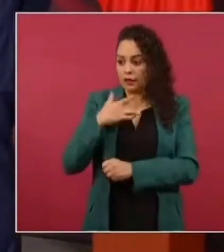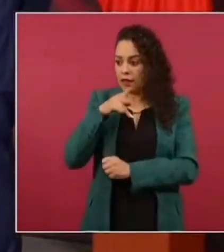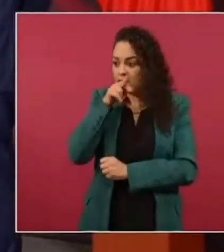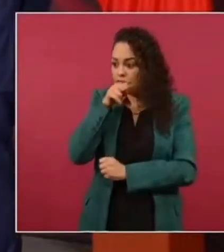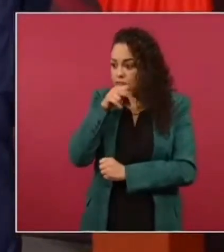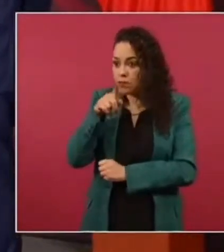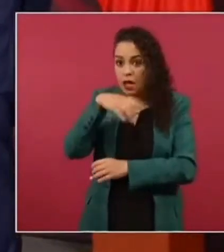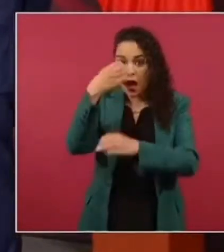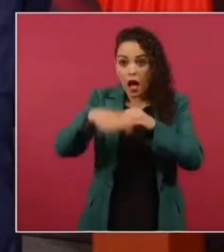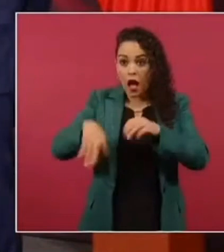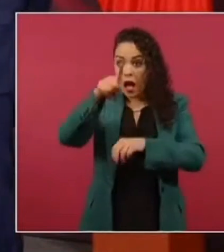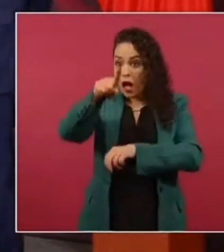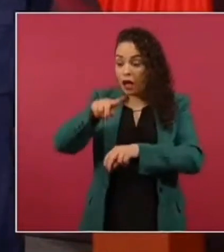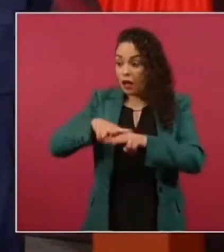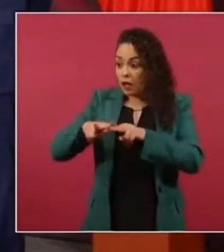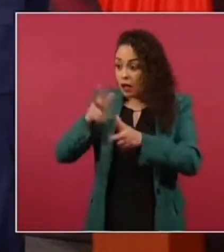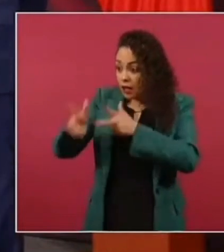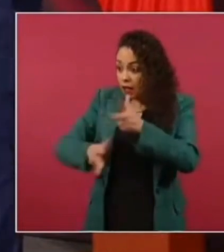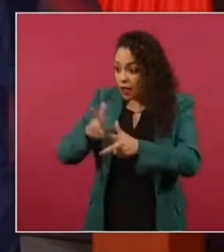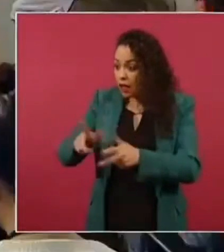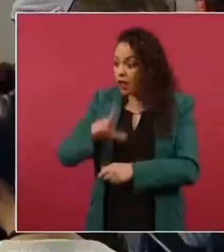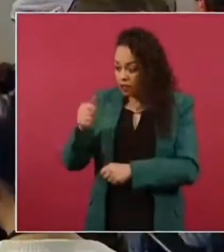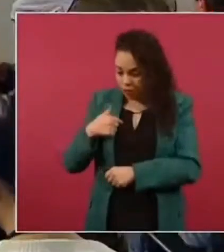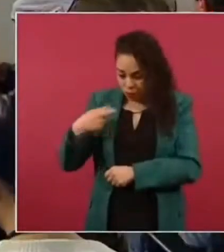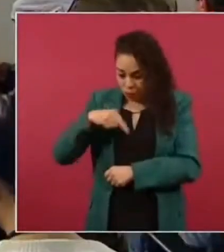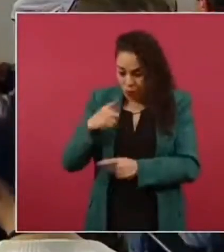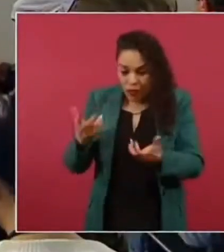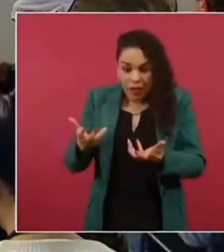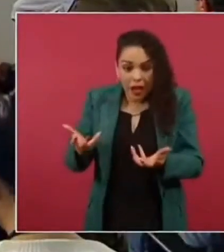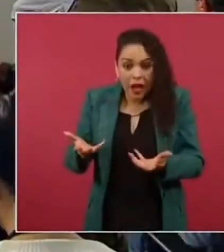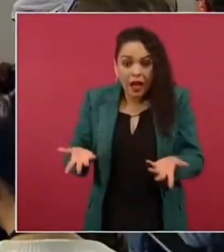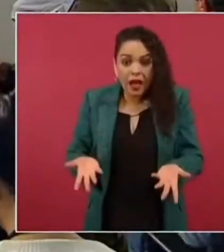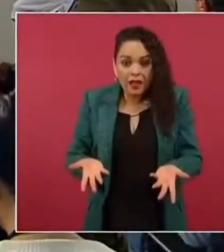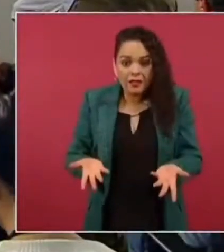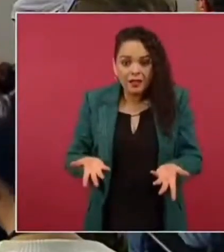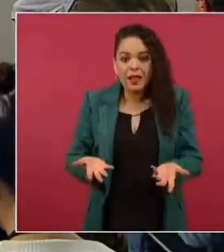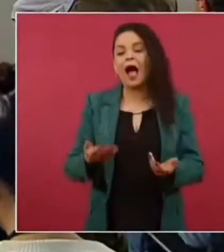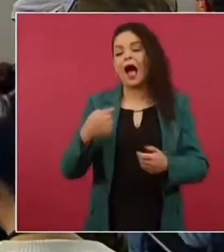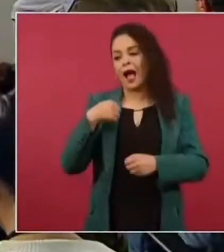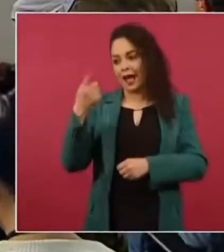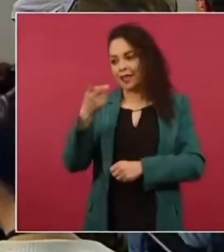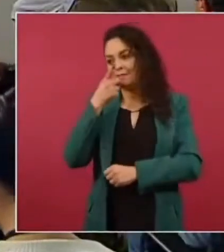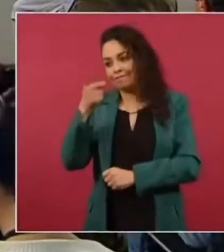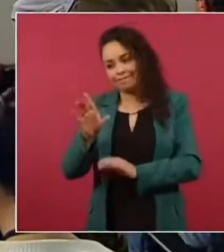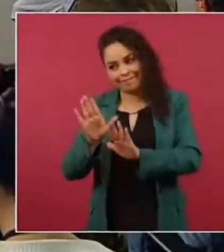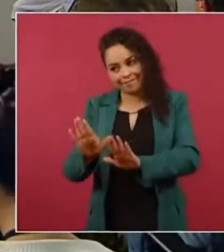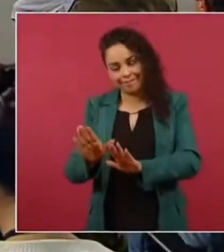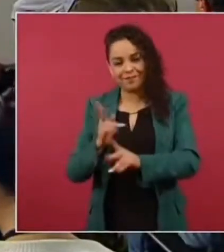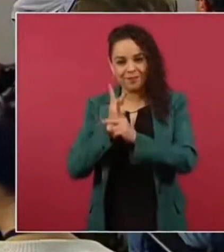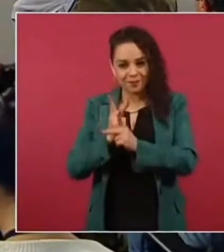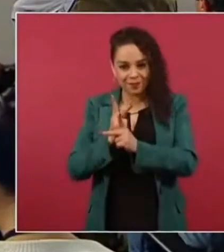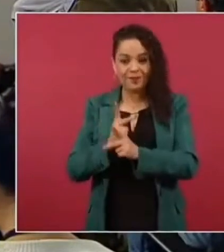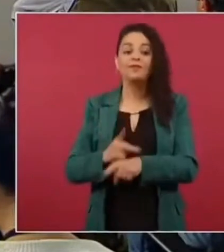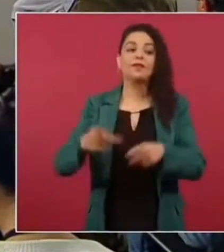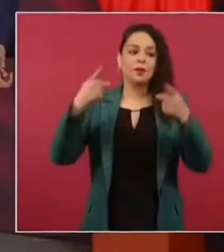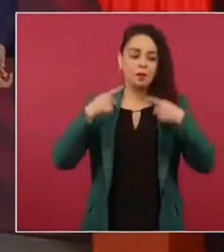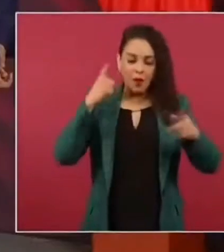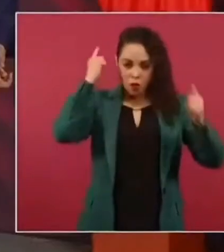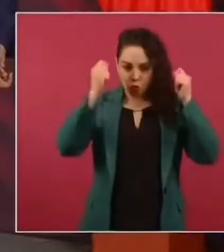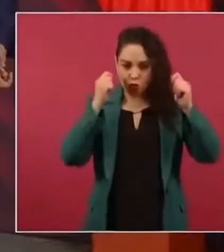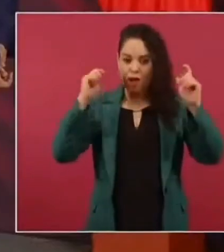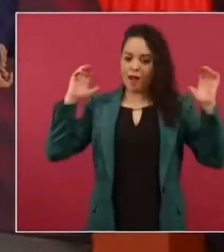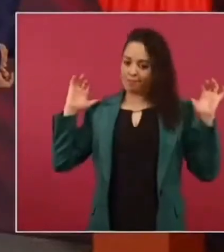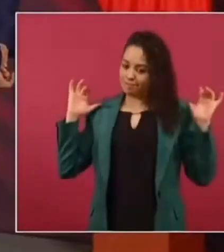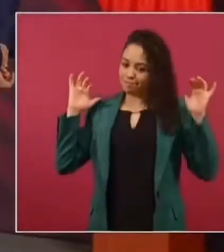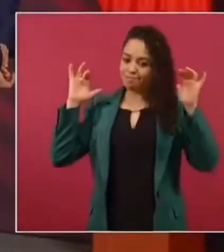a hacer y pues le decimos bueno pues ahora van a venir los turistas a Carrillo Puerto y ustedes